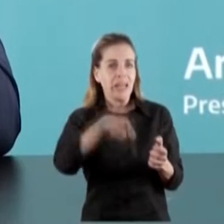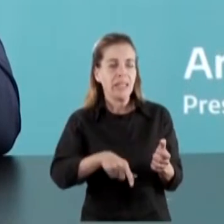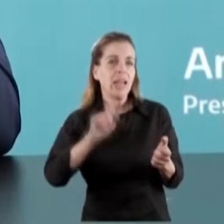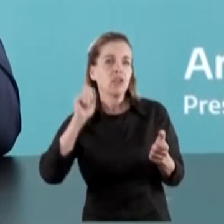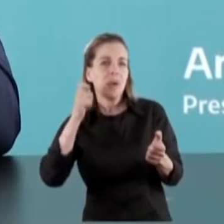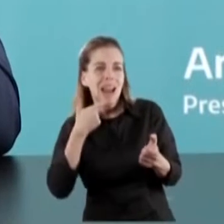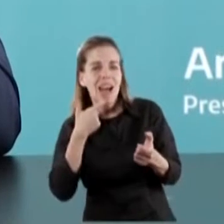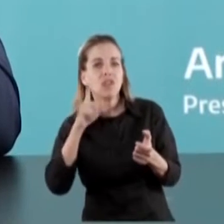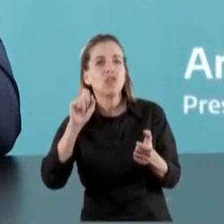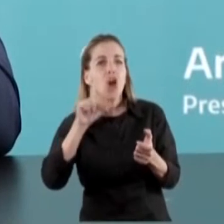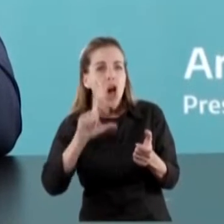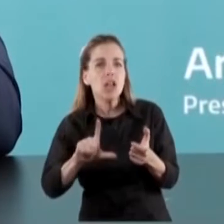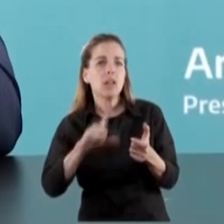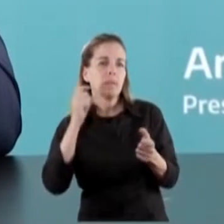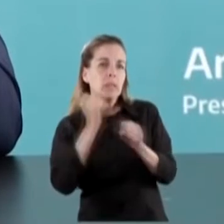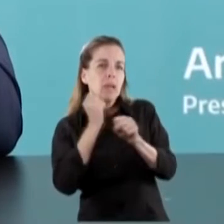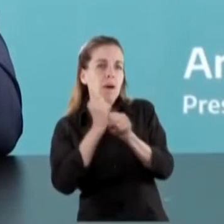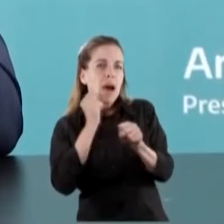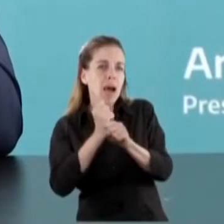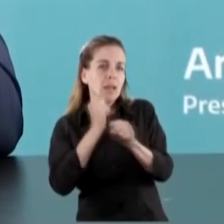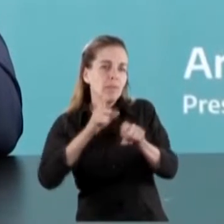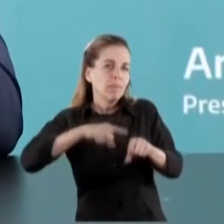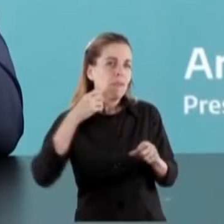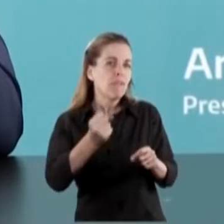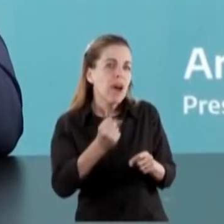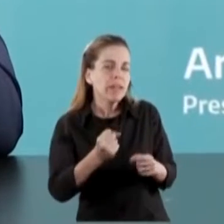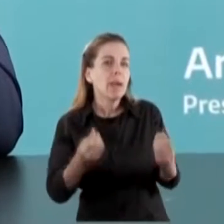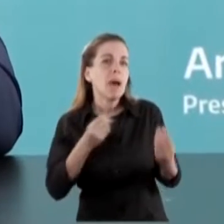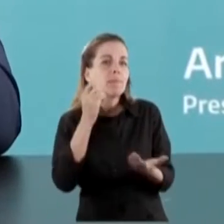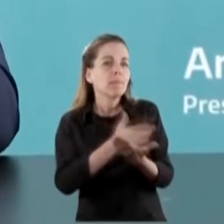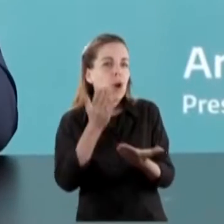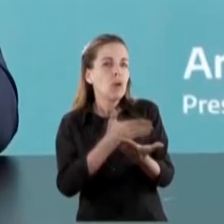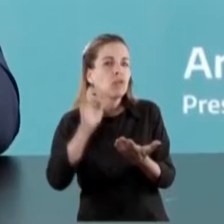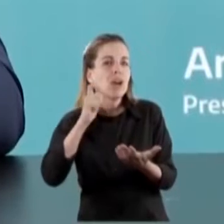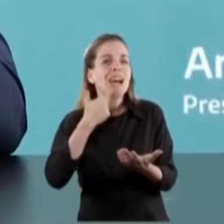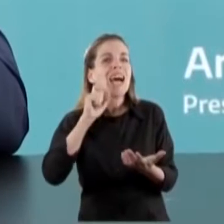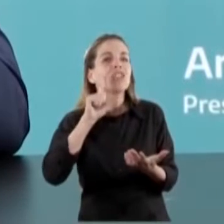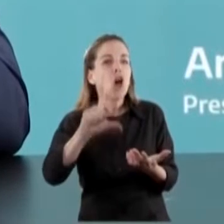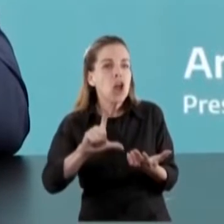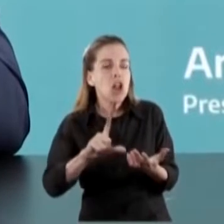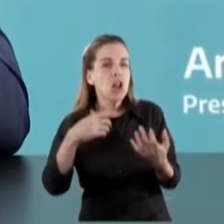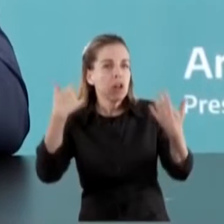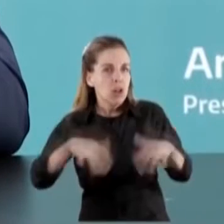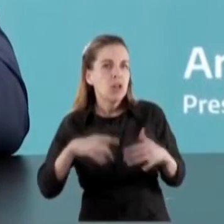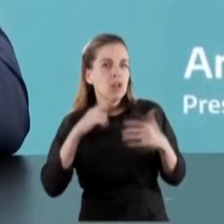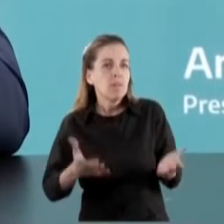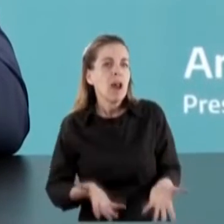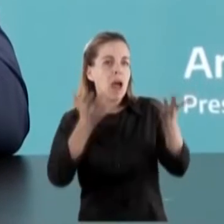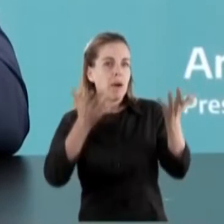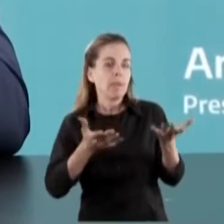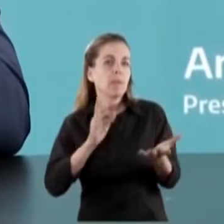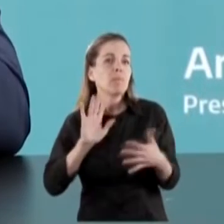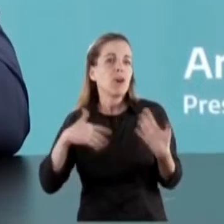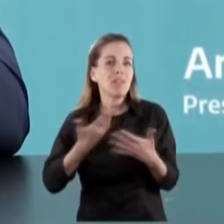para la producción de gasoil, se han tomado medidas que tienen que ver